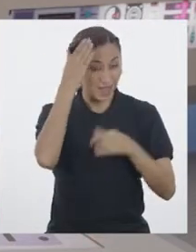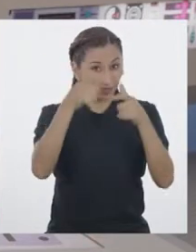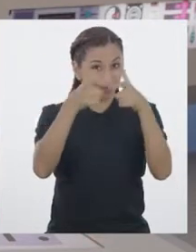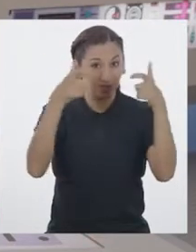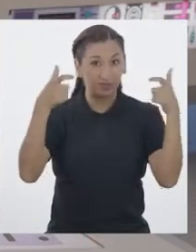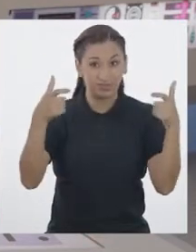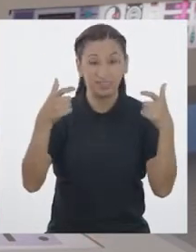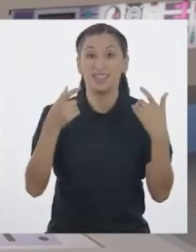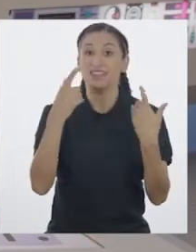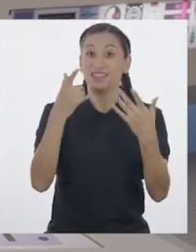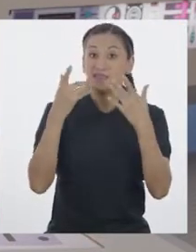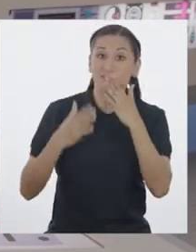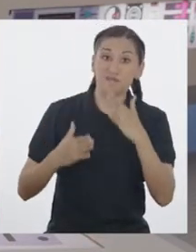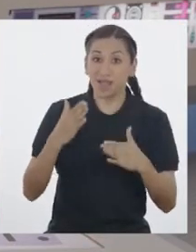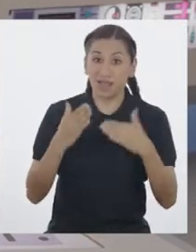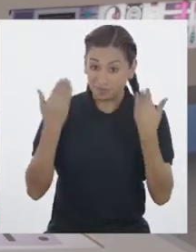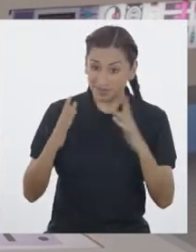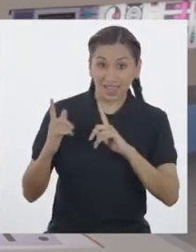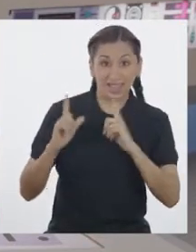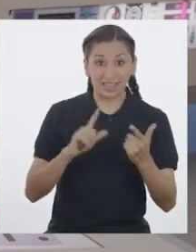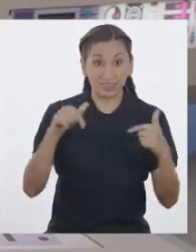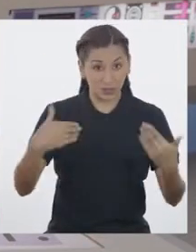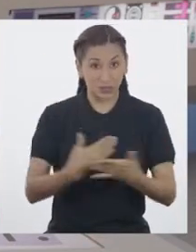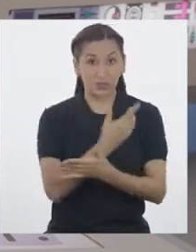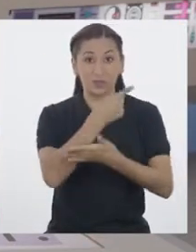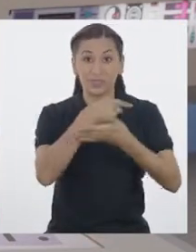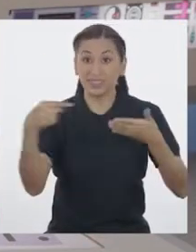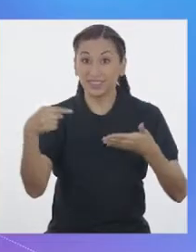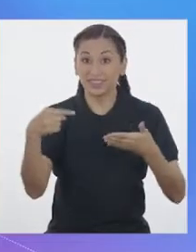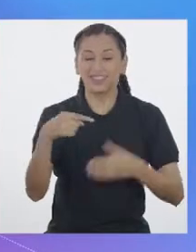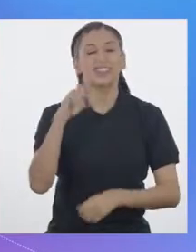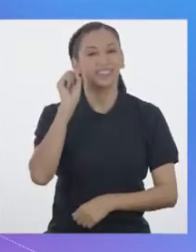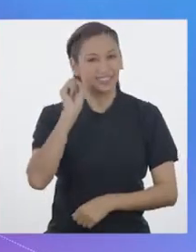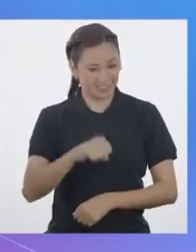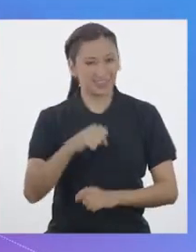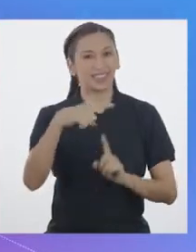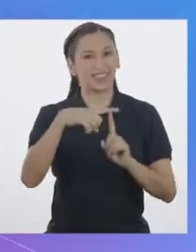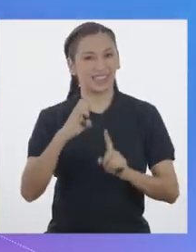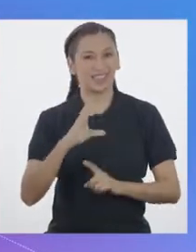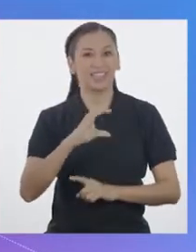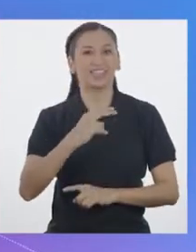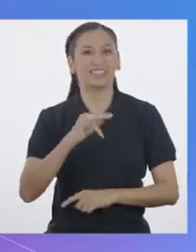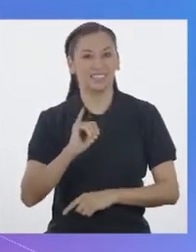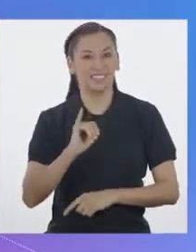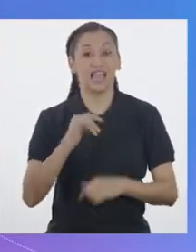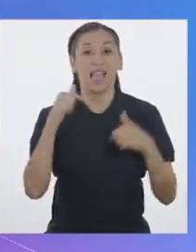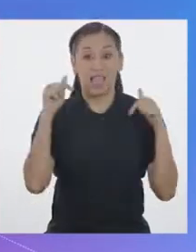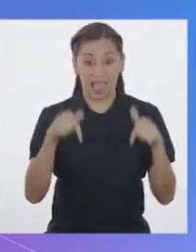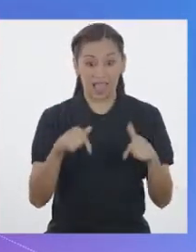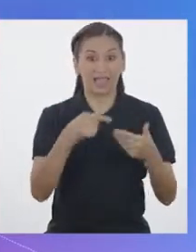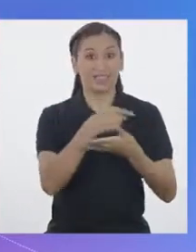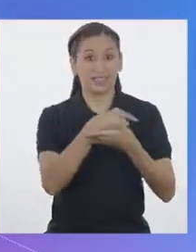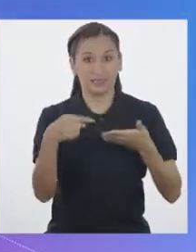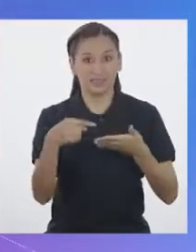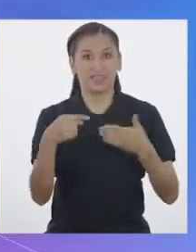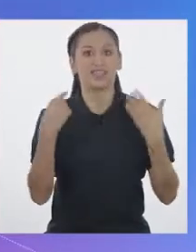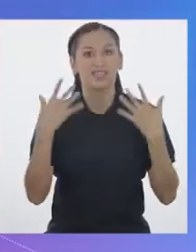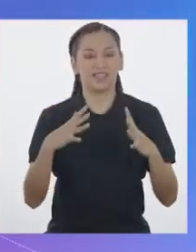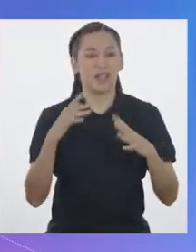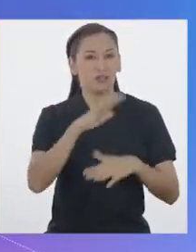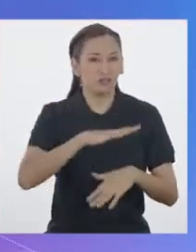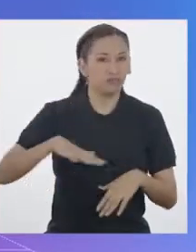¡Maca! ¿Estás lista para iniciar una nueva semana? Sí, Tetchy. Y a partir de esta semana